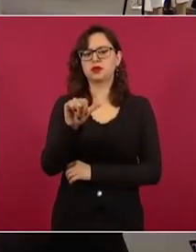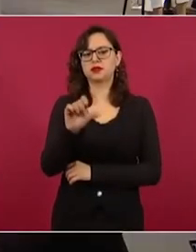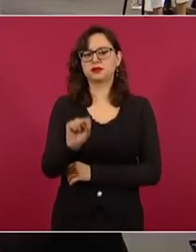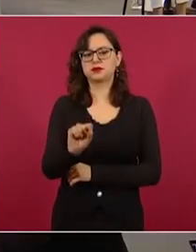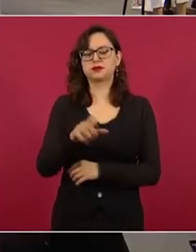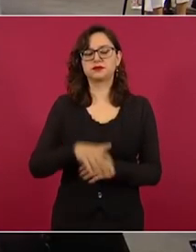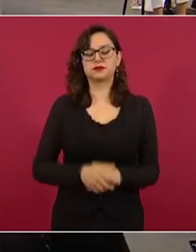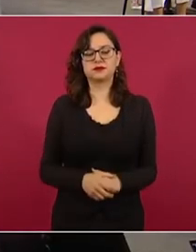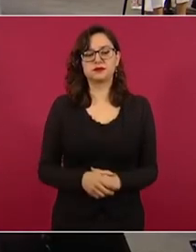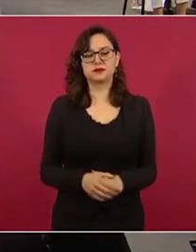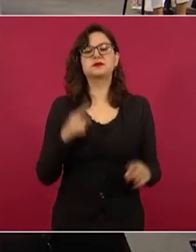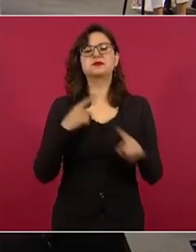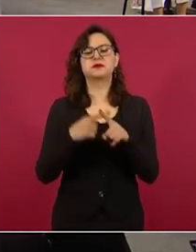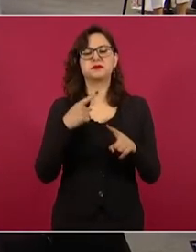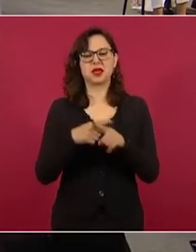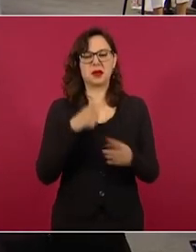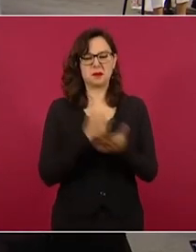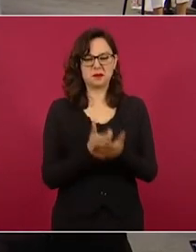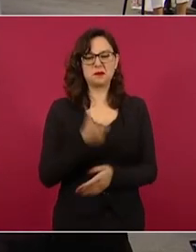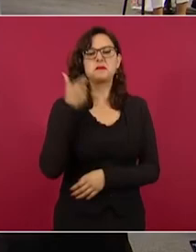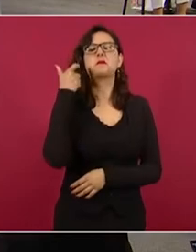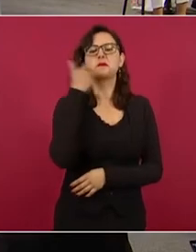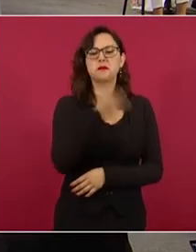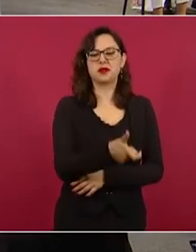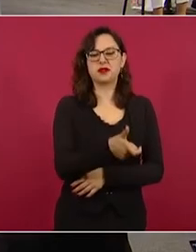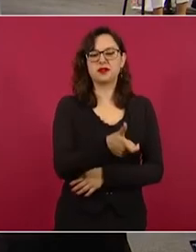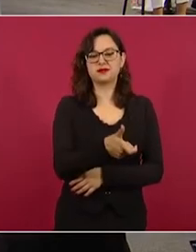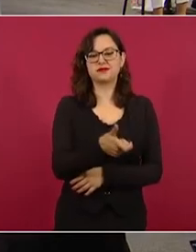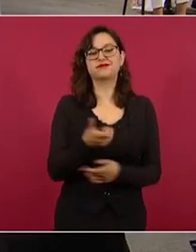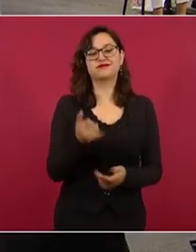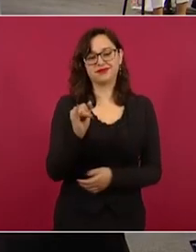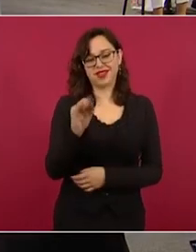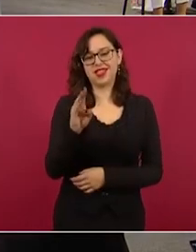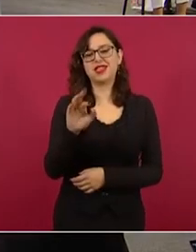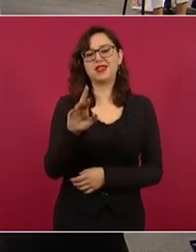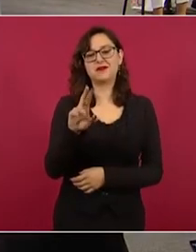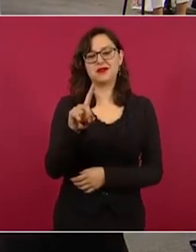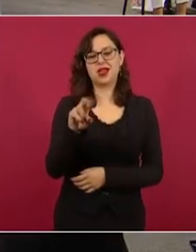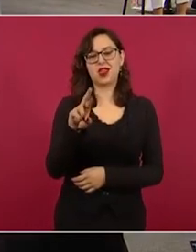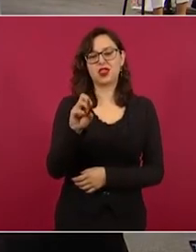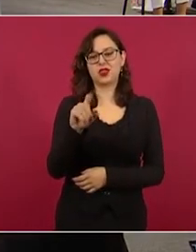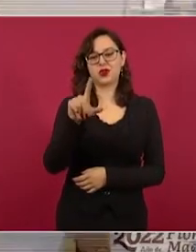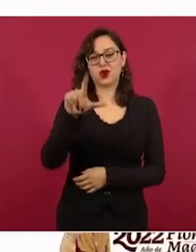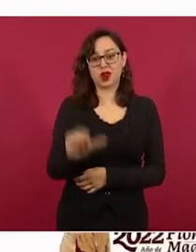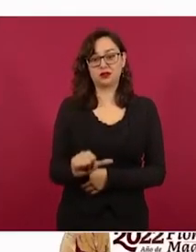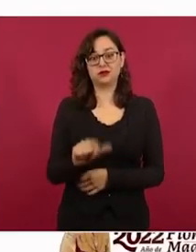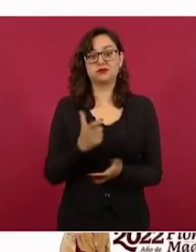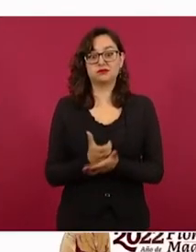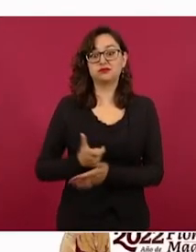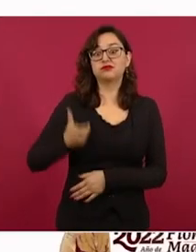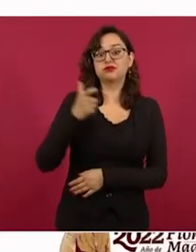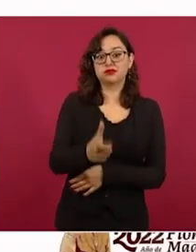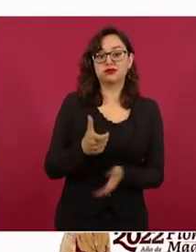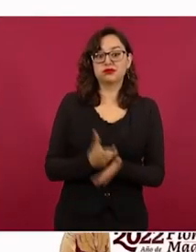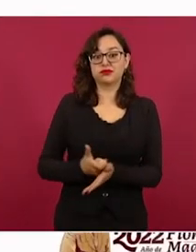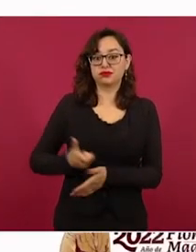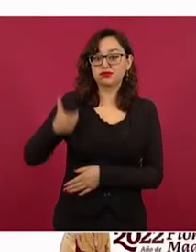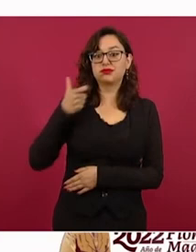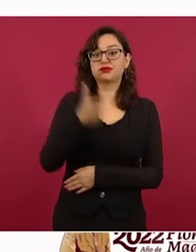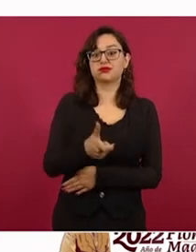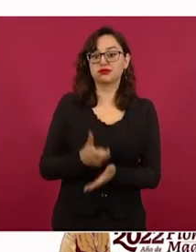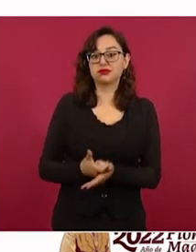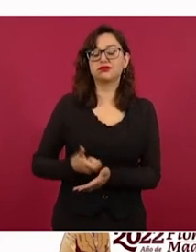pagada nada más y nada menos que por Iberdrola que está invirtiendo dinero en los medios mexicanos